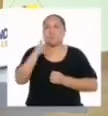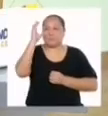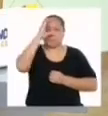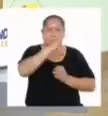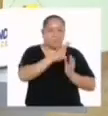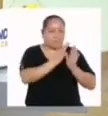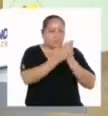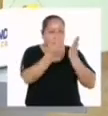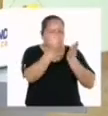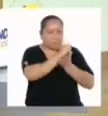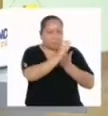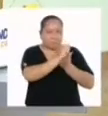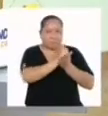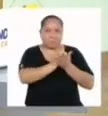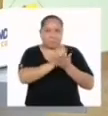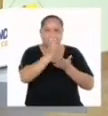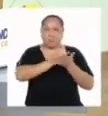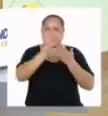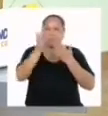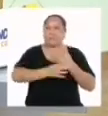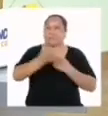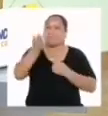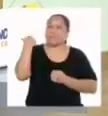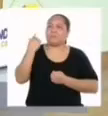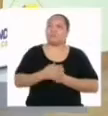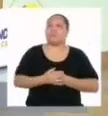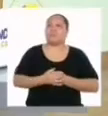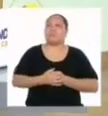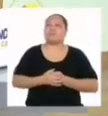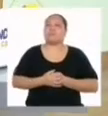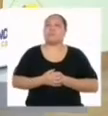Déjeme buscarlo en mis apuntes de los programas anteriores.